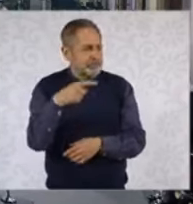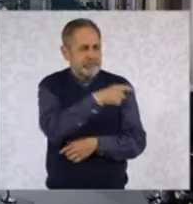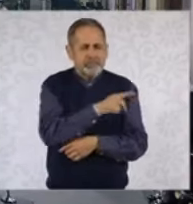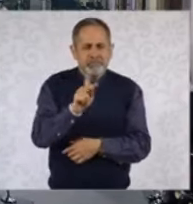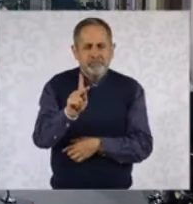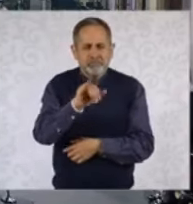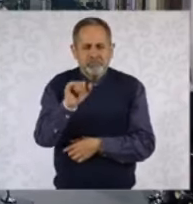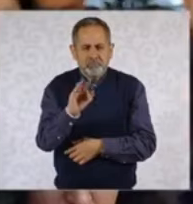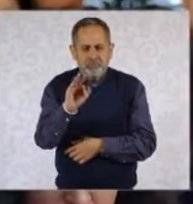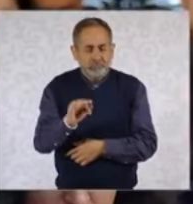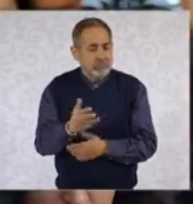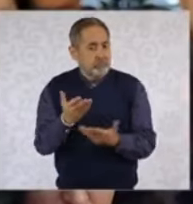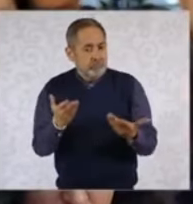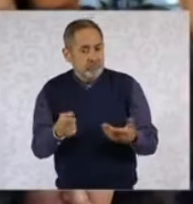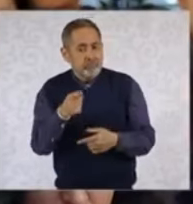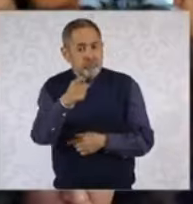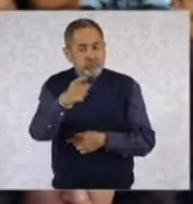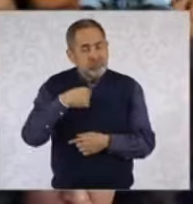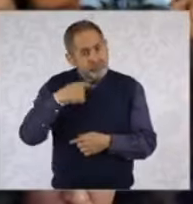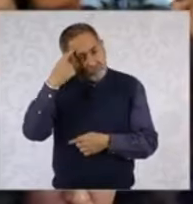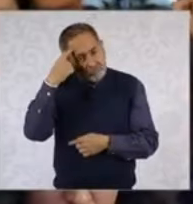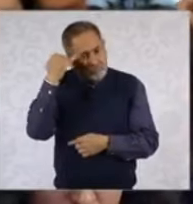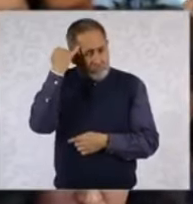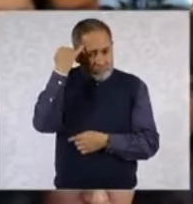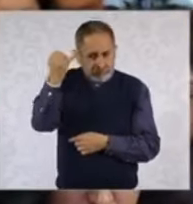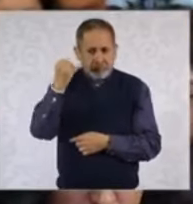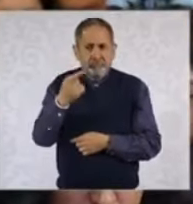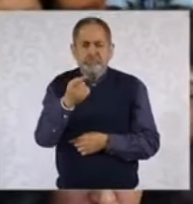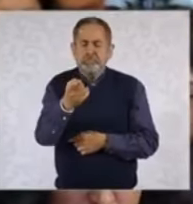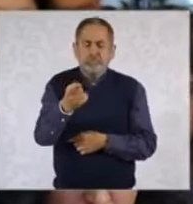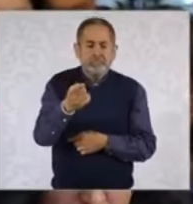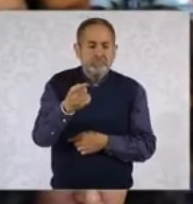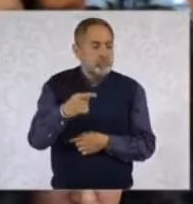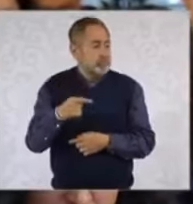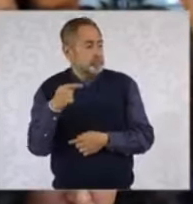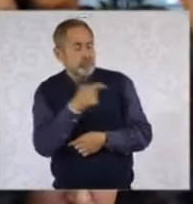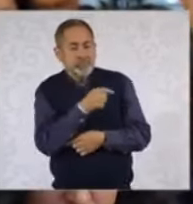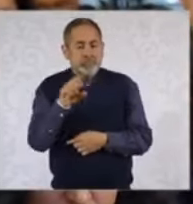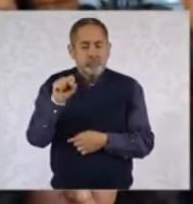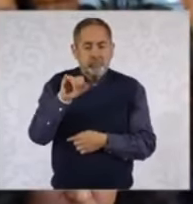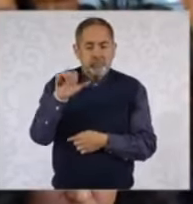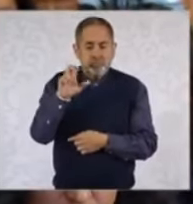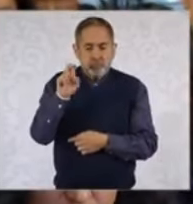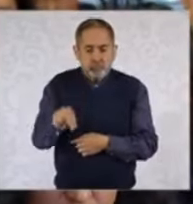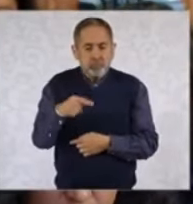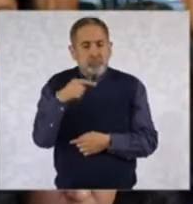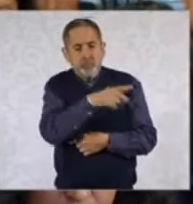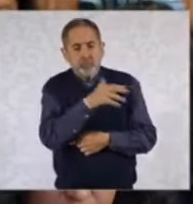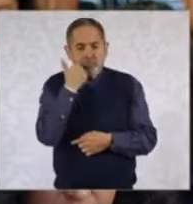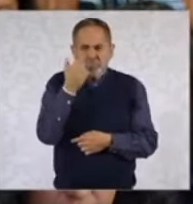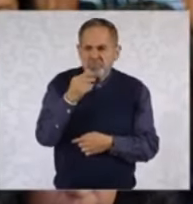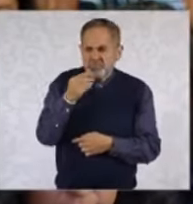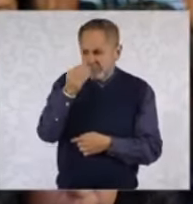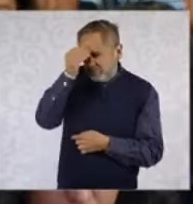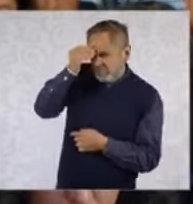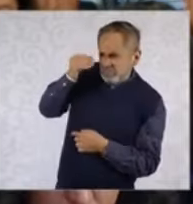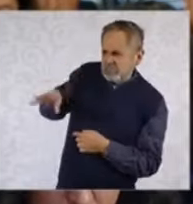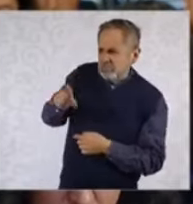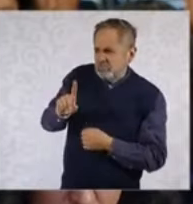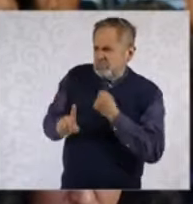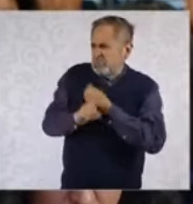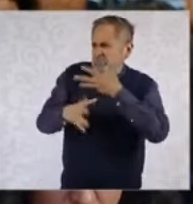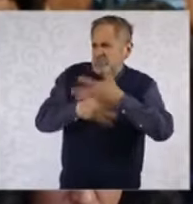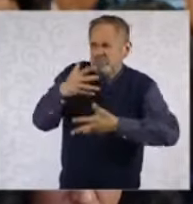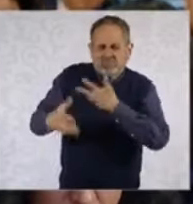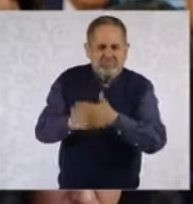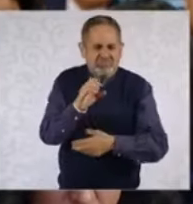¿Estaría usted o podría coincidir en la idea de que la Suprema Corte estaría buscando crear una crisis? Porque hay